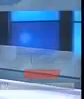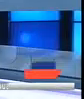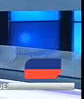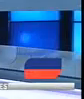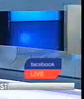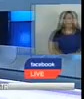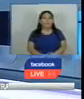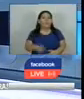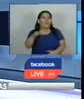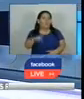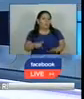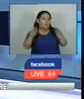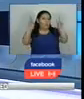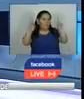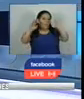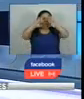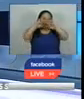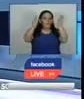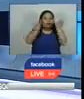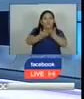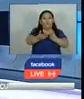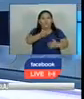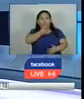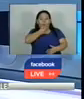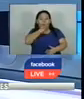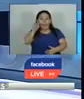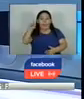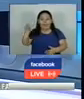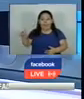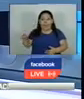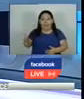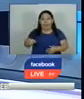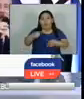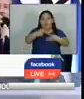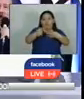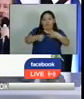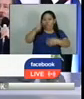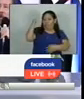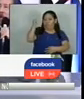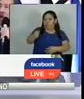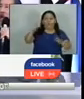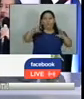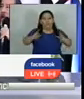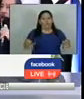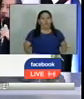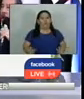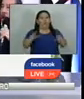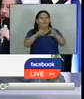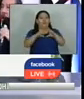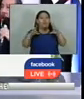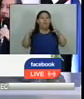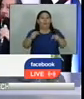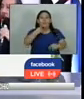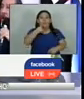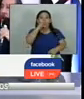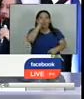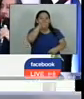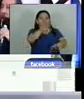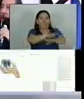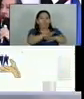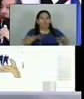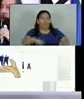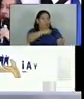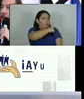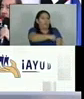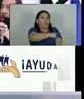bien vamos con las noticias internacionales el régimen de Daniel Ortega y Rosario Murillo ha ordenado la disolución de